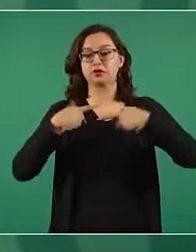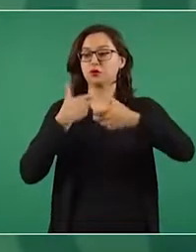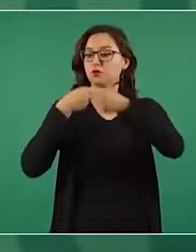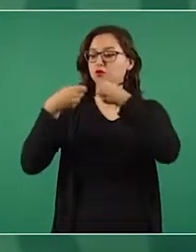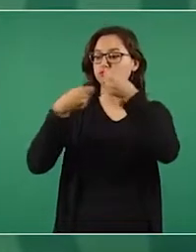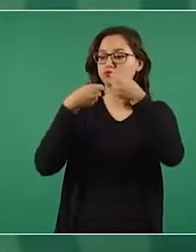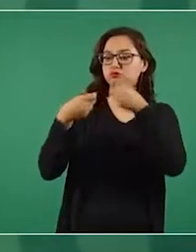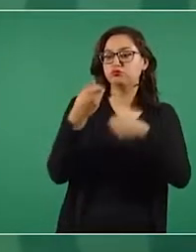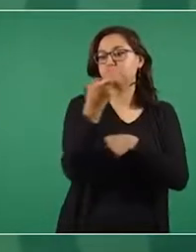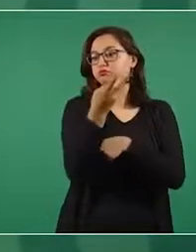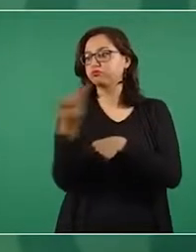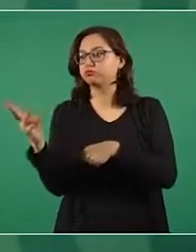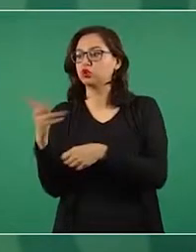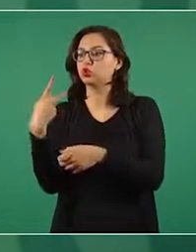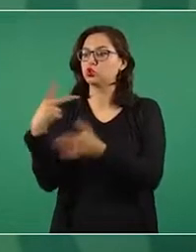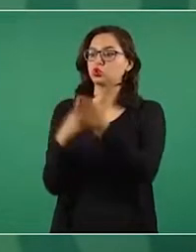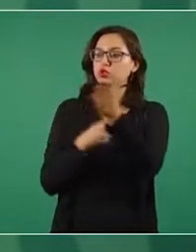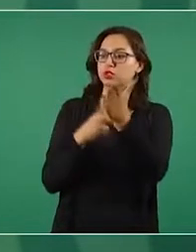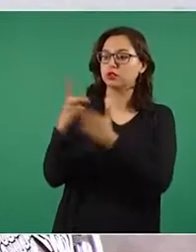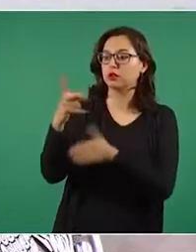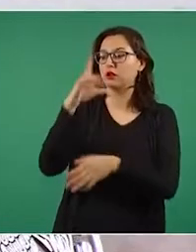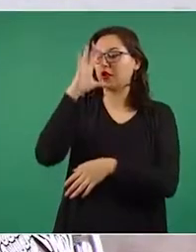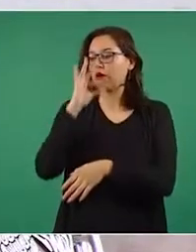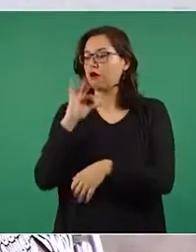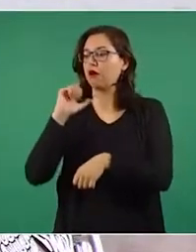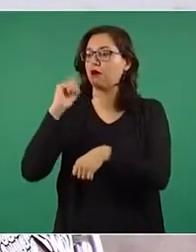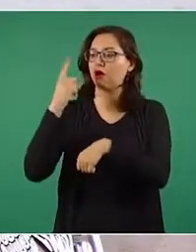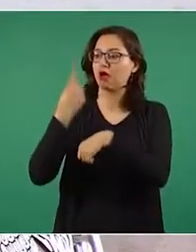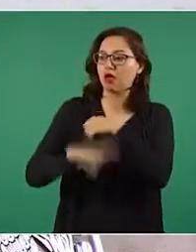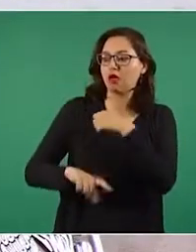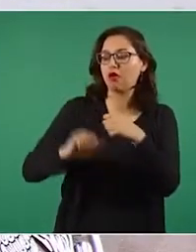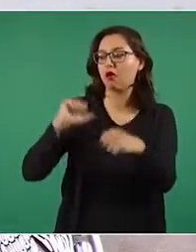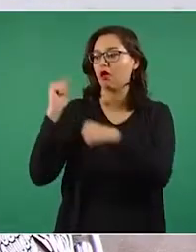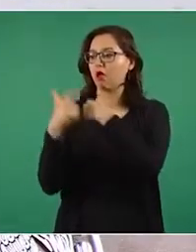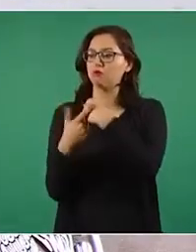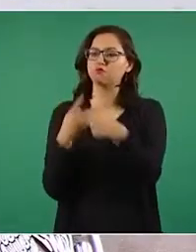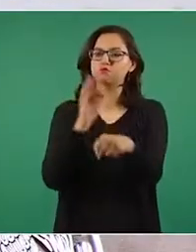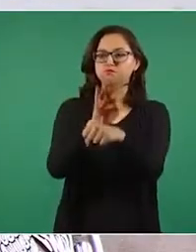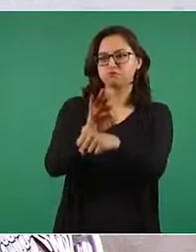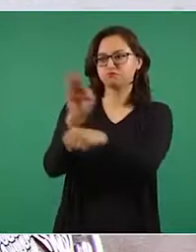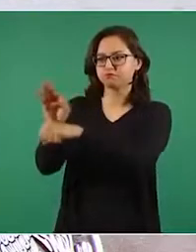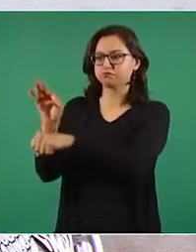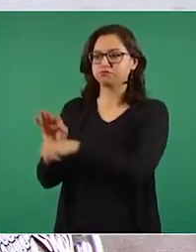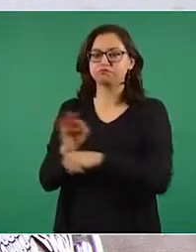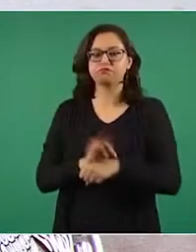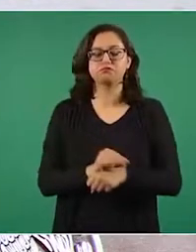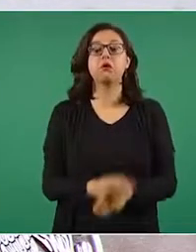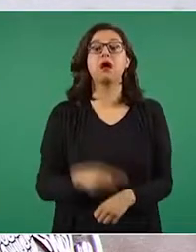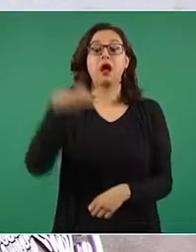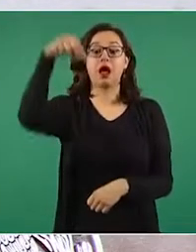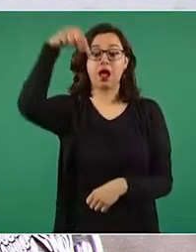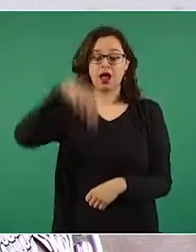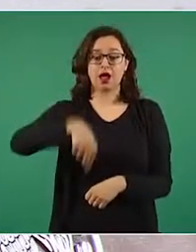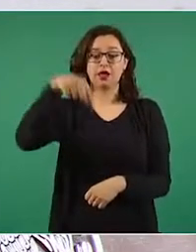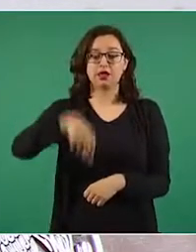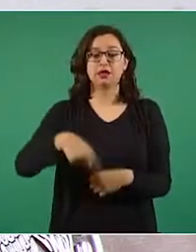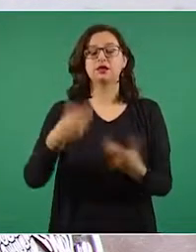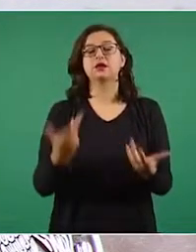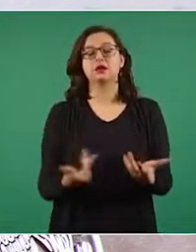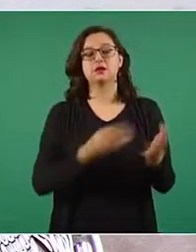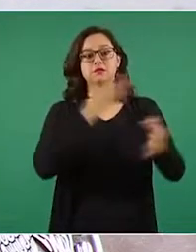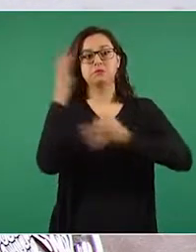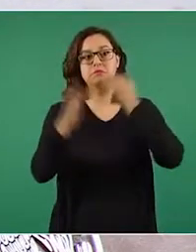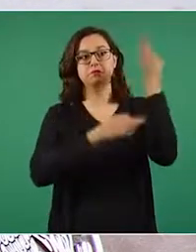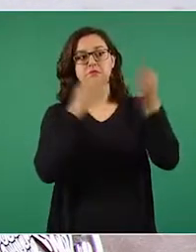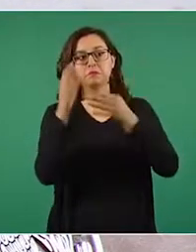que ven vulnerados sus derechos. Desde este espacio, en el Quién es quién, en las mentiras de la semana, nos